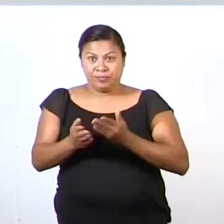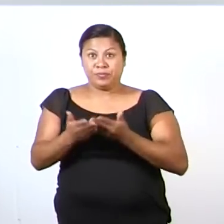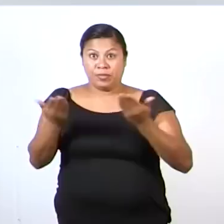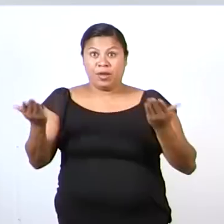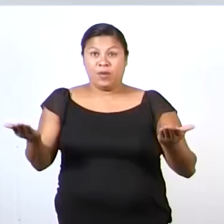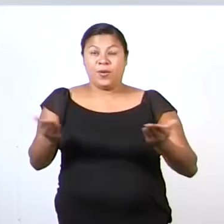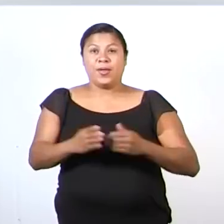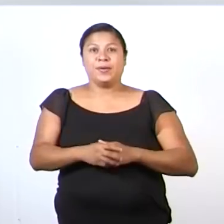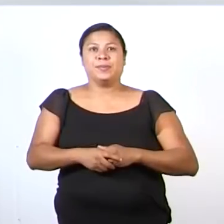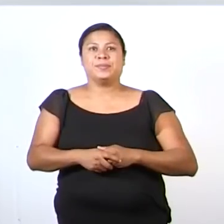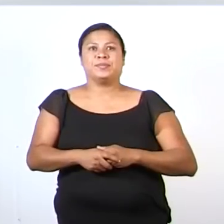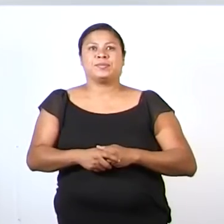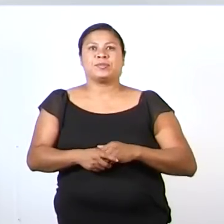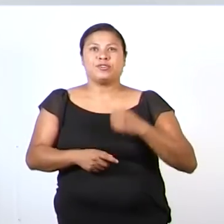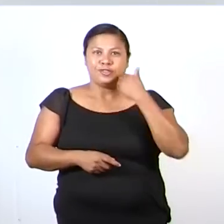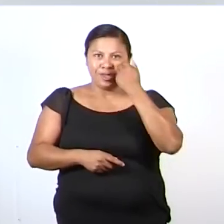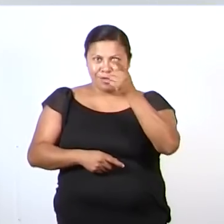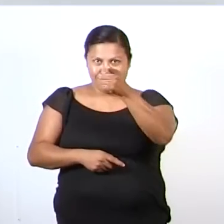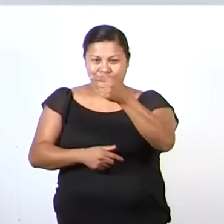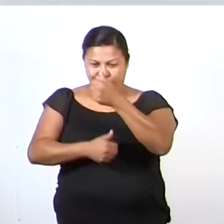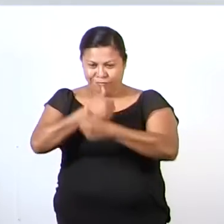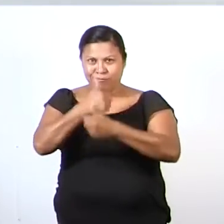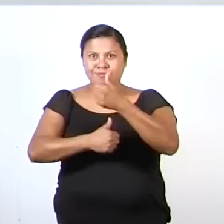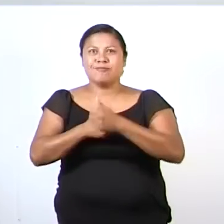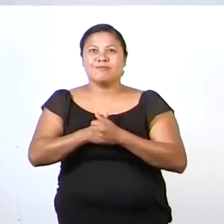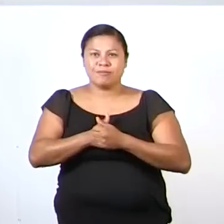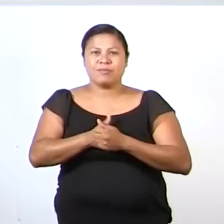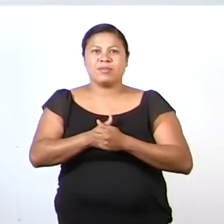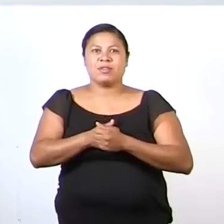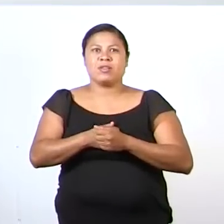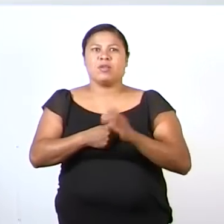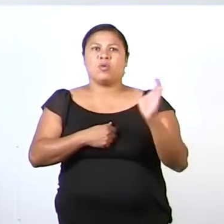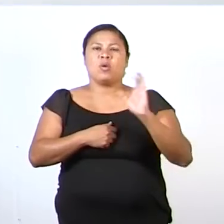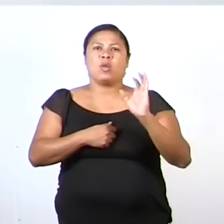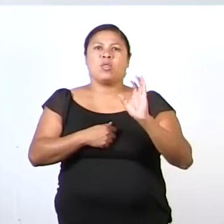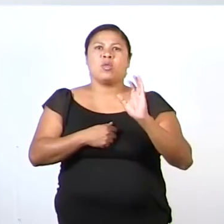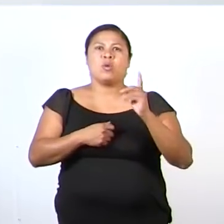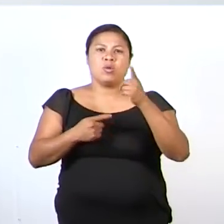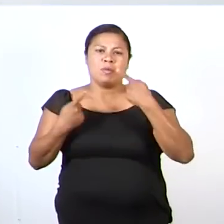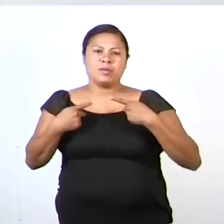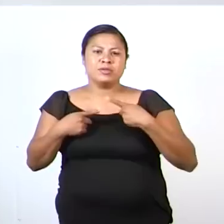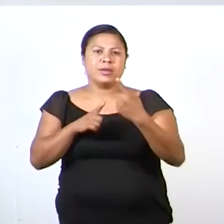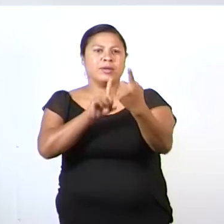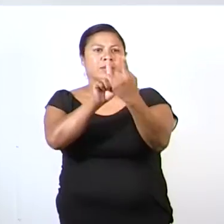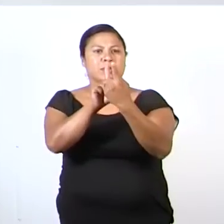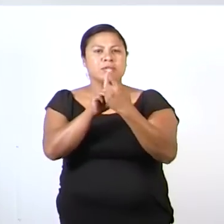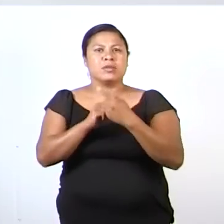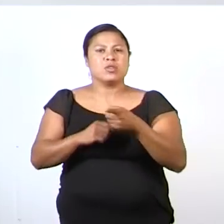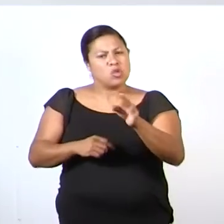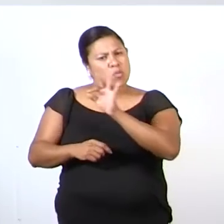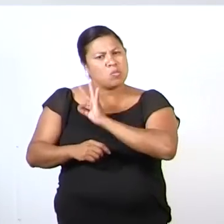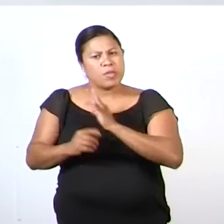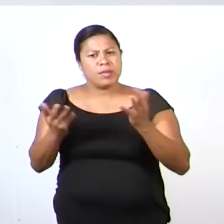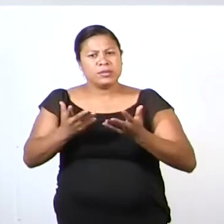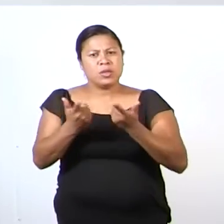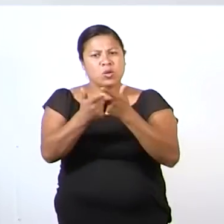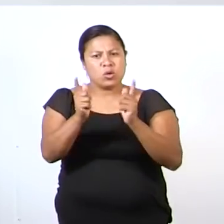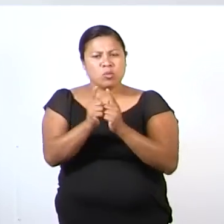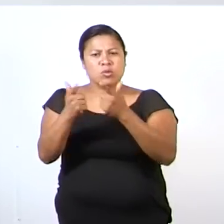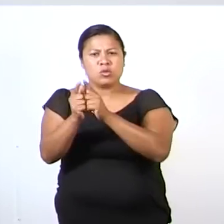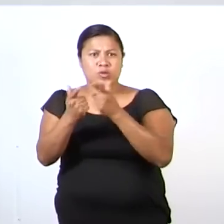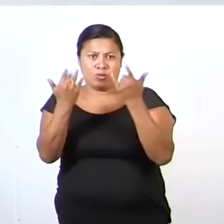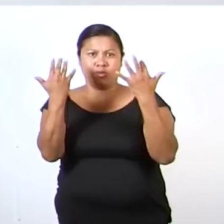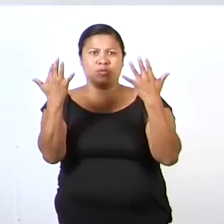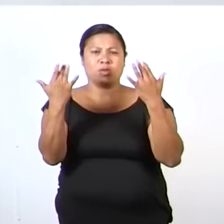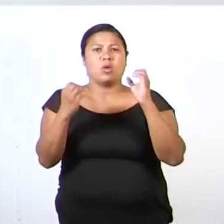Ahora, lo reto a ustedes que cuando alguien se acerca a ustedes y les pregunta, ¿podrías formar colecciones con tus